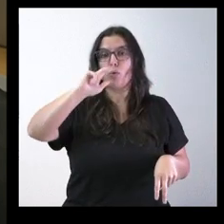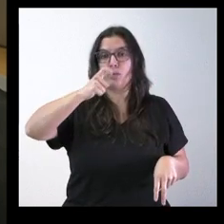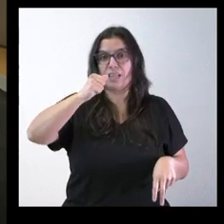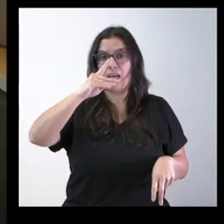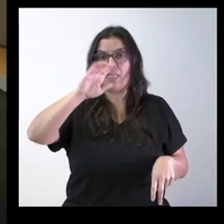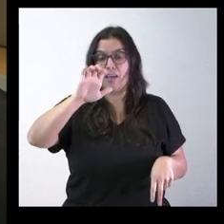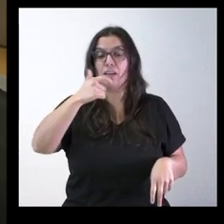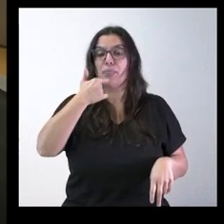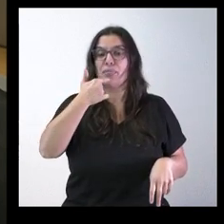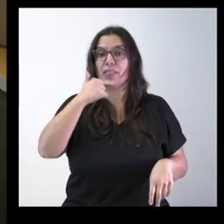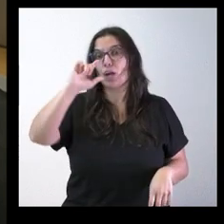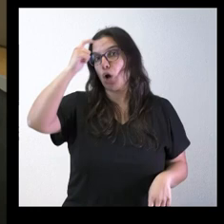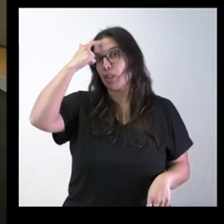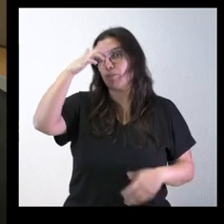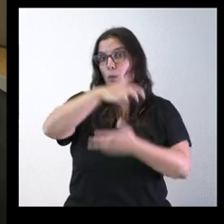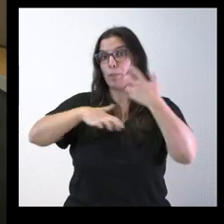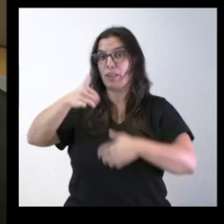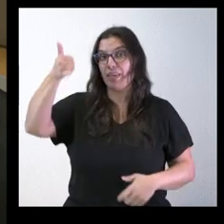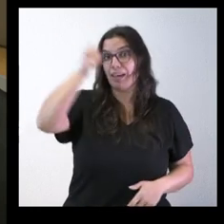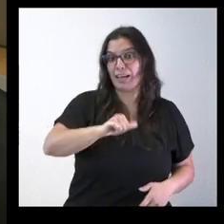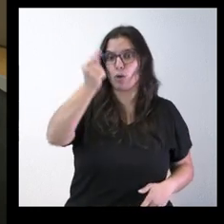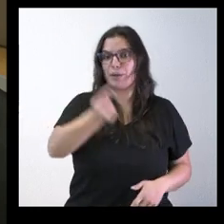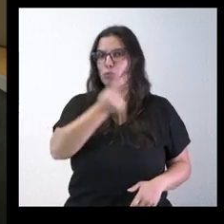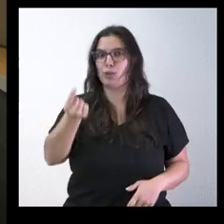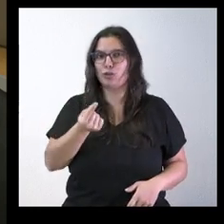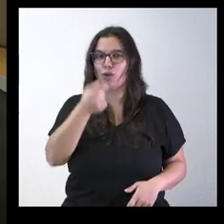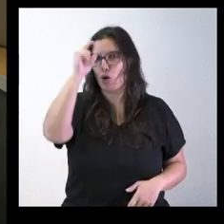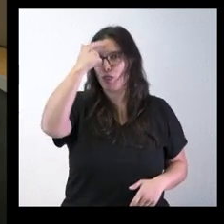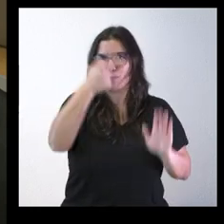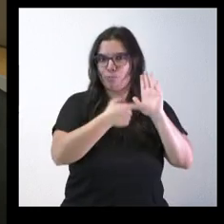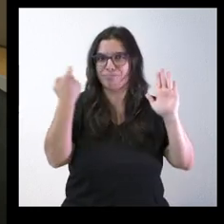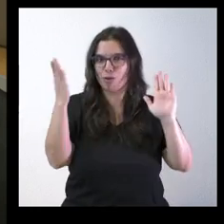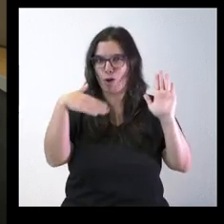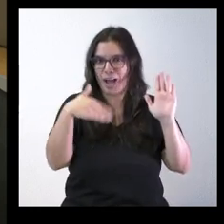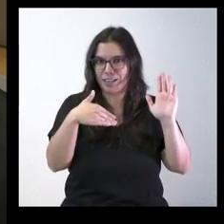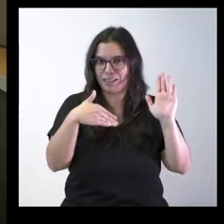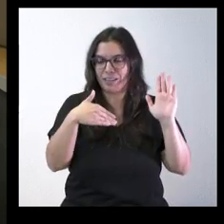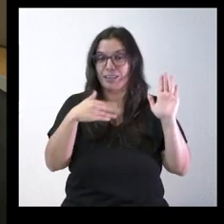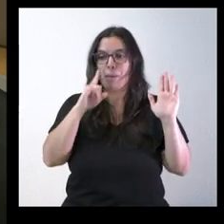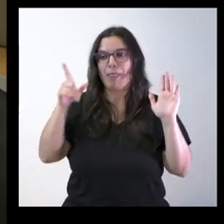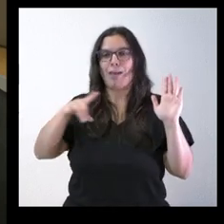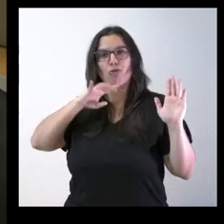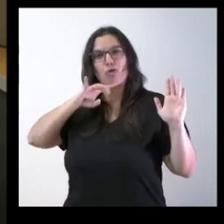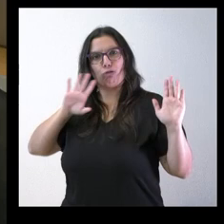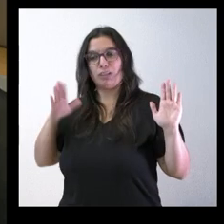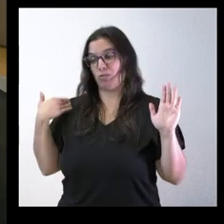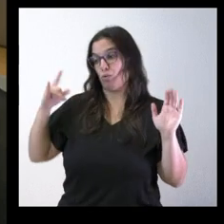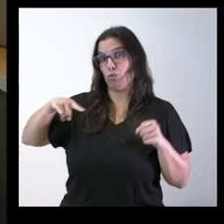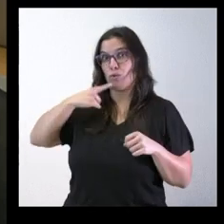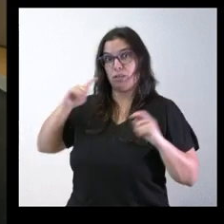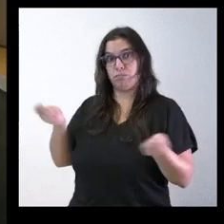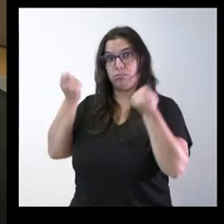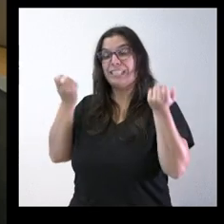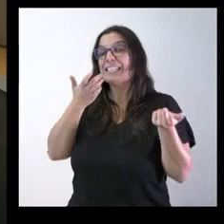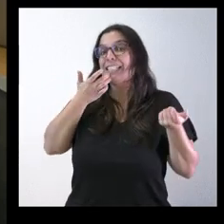eliminación del concepto de violencia de género en los presupuestos creo que fue este mismo lunes y si este representante